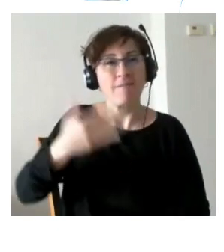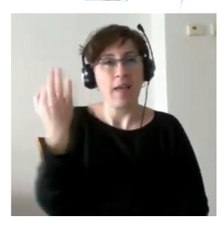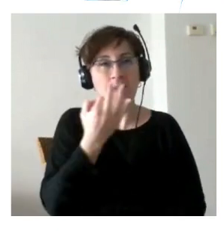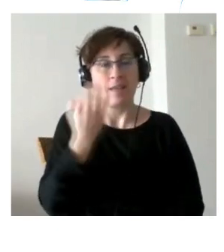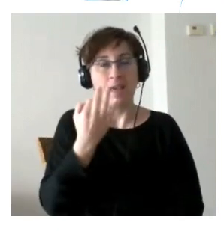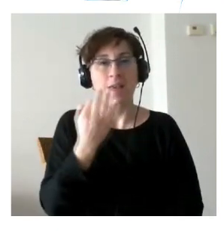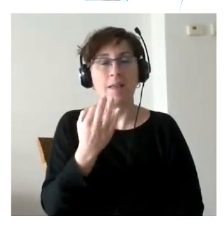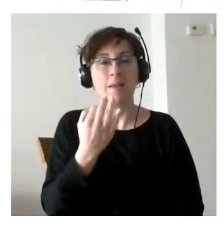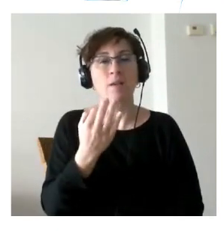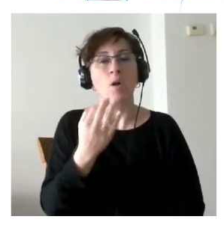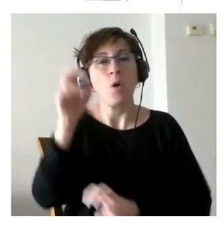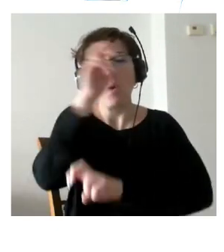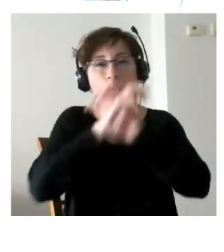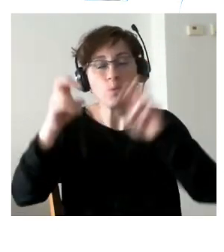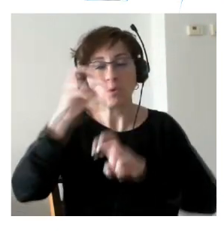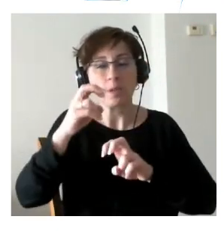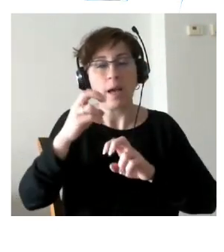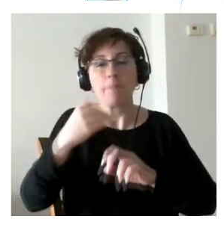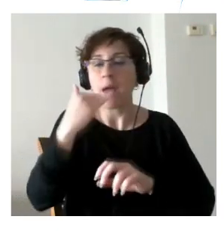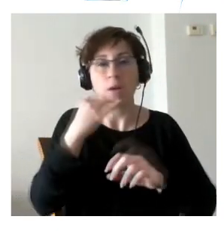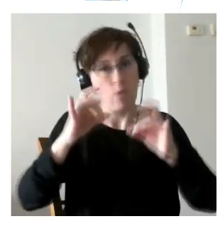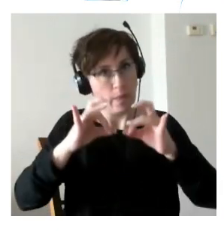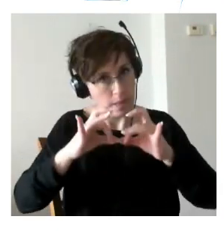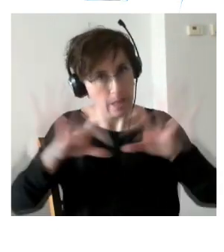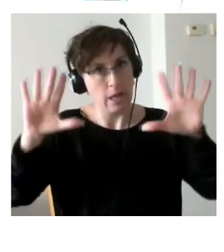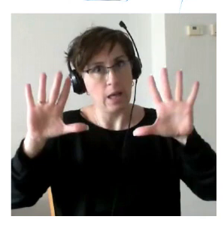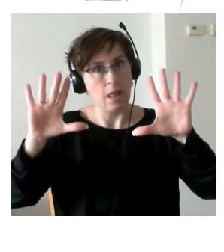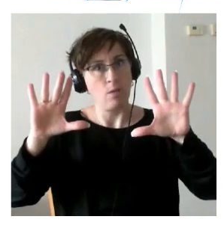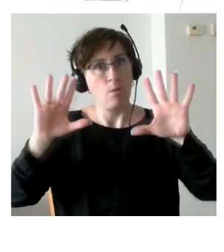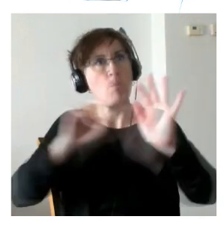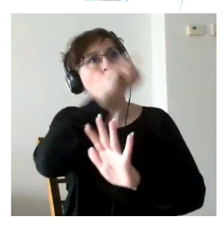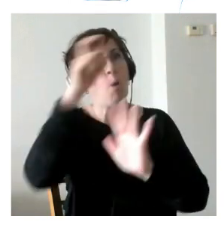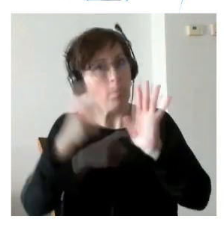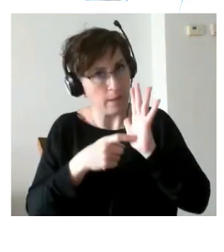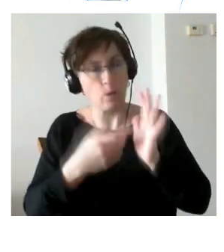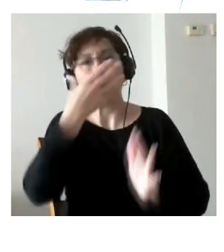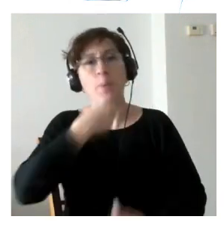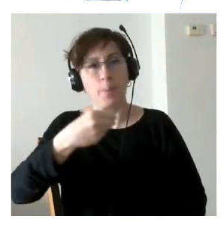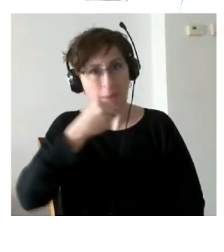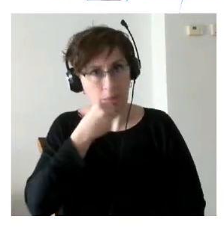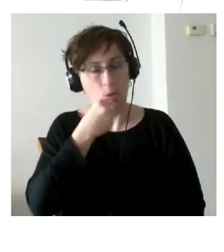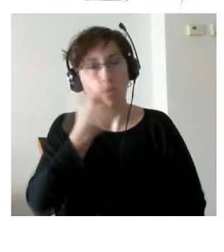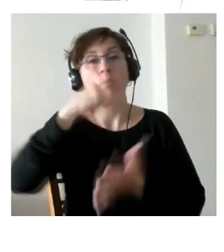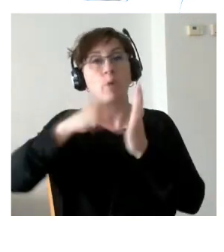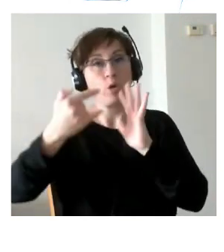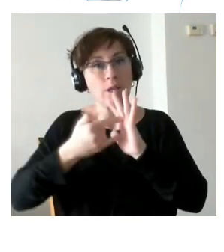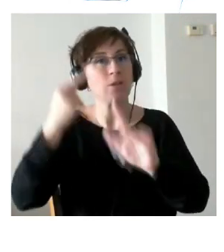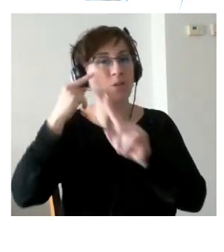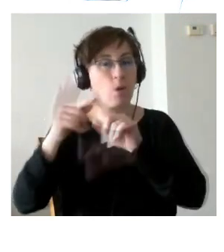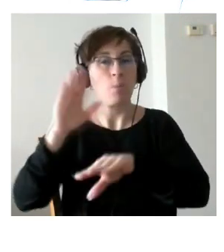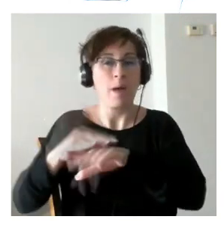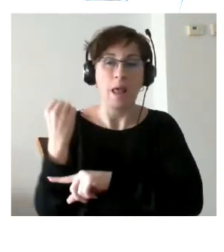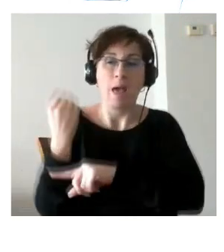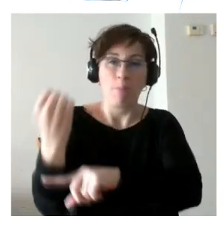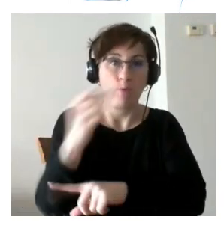pero algo completo y algo bello que es un proyecto que se desarrolla para dar apoyo a personas para